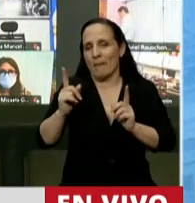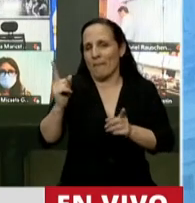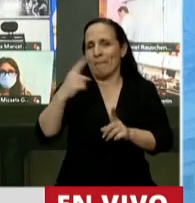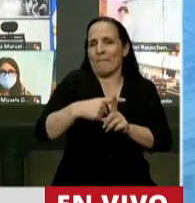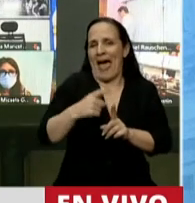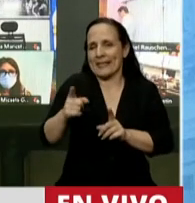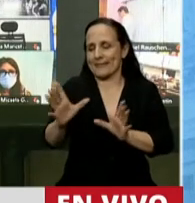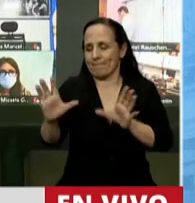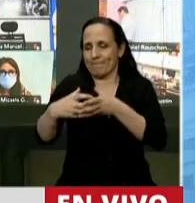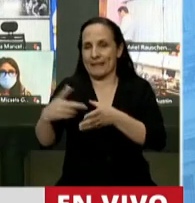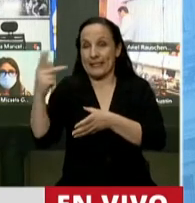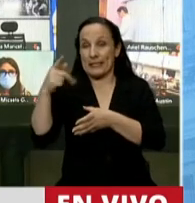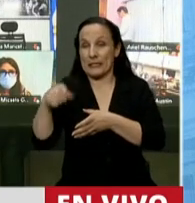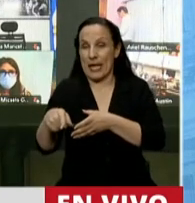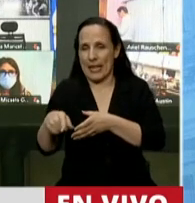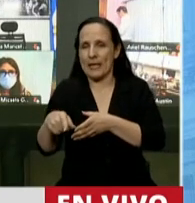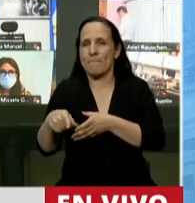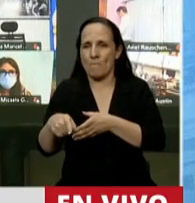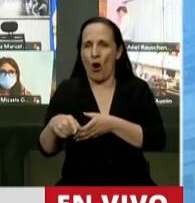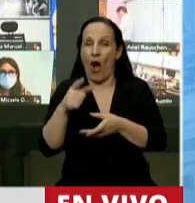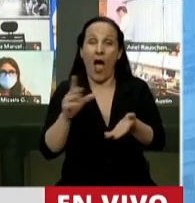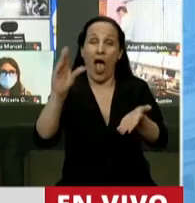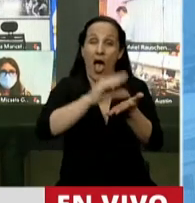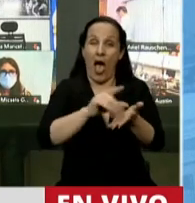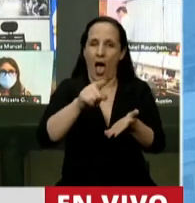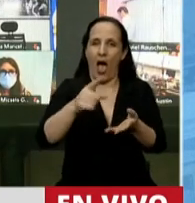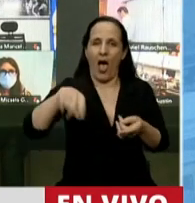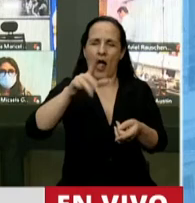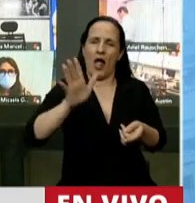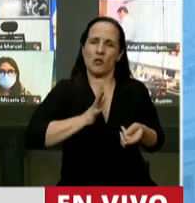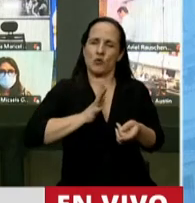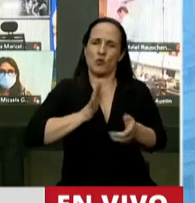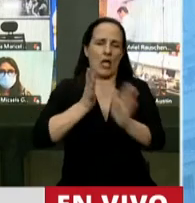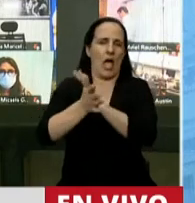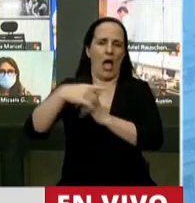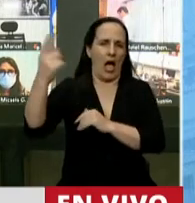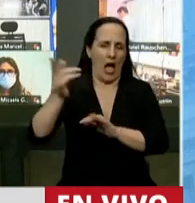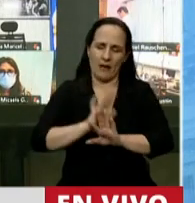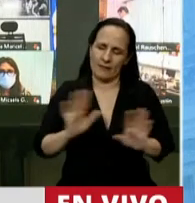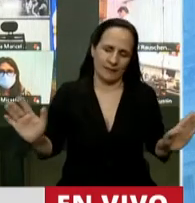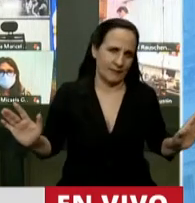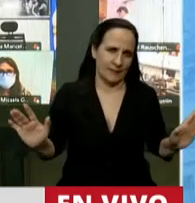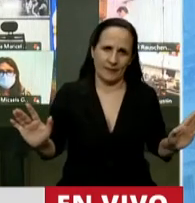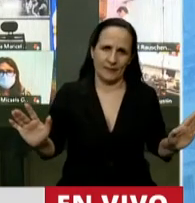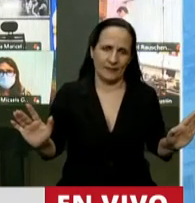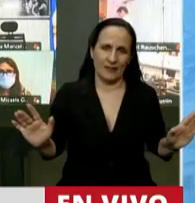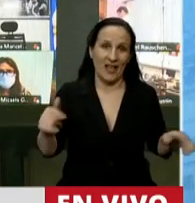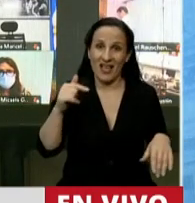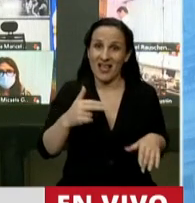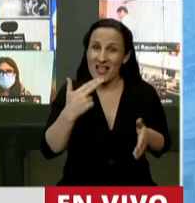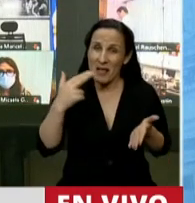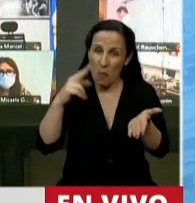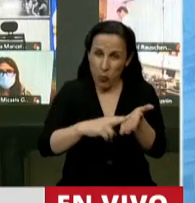asustar a inversores, de castigar a los que producen, tenemos cartón lleno. Señora Presidenta, ¿este impuesto